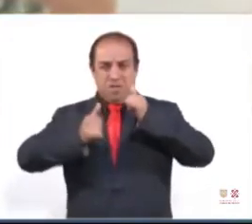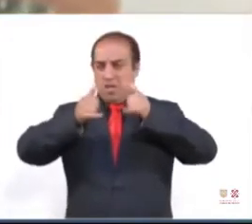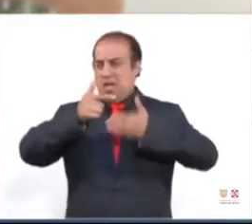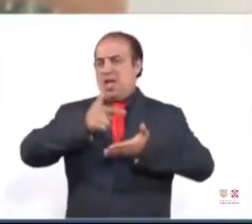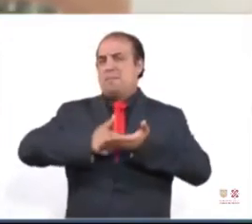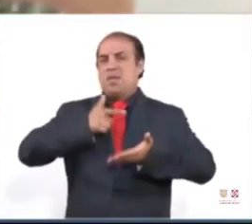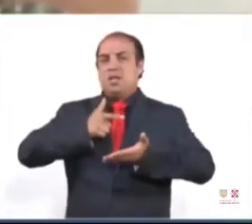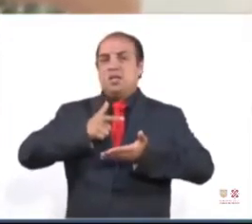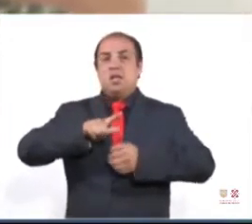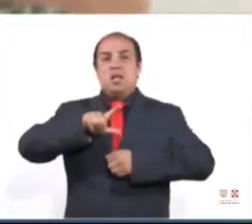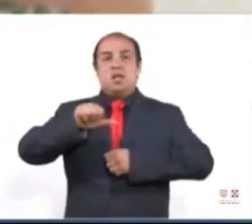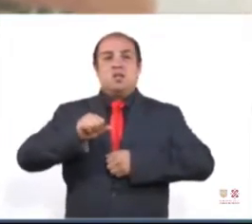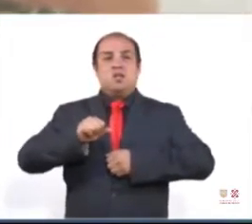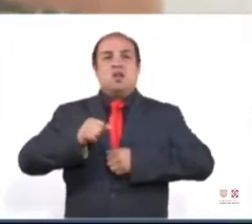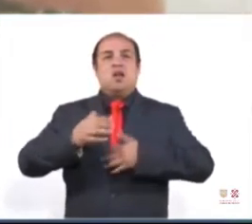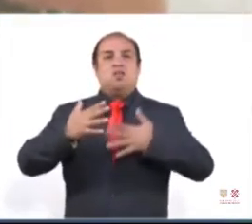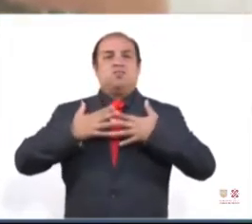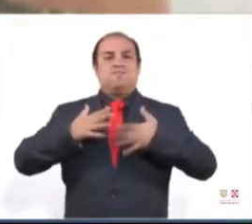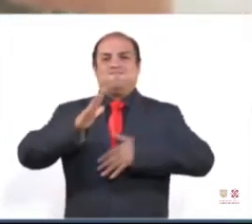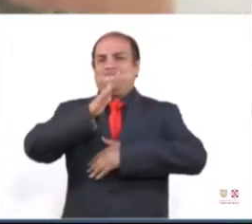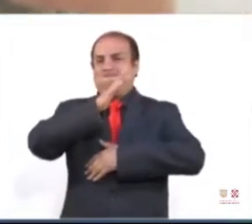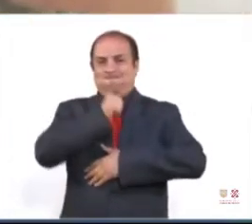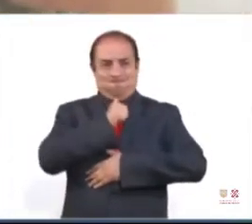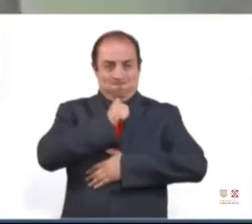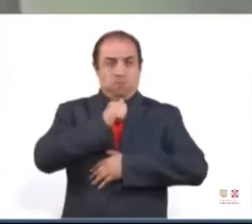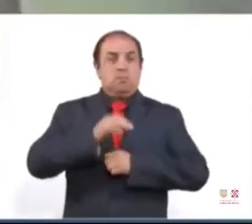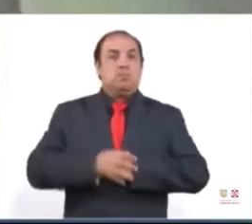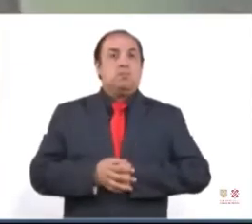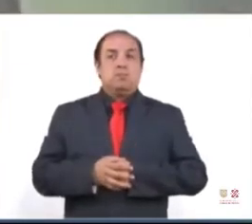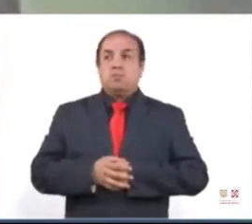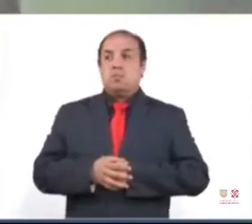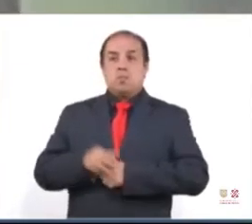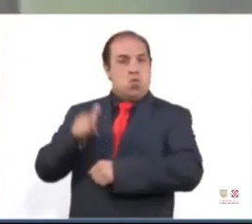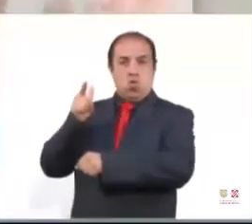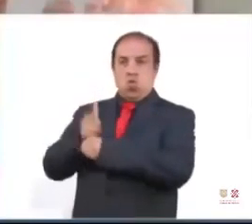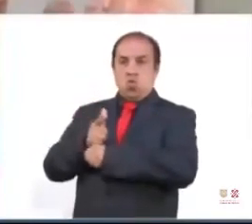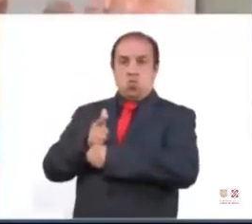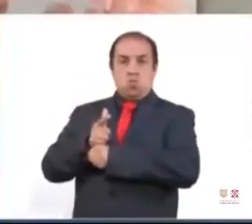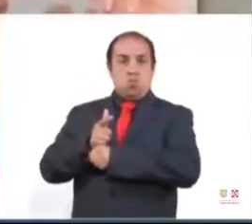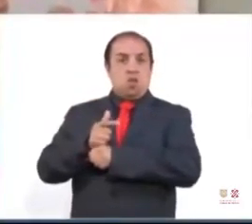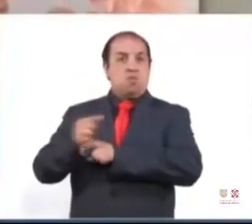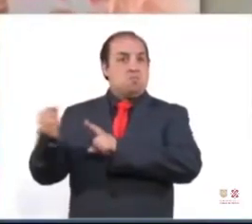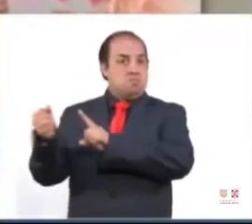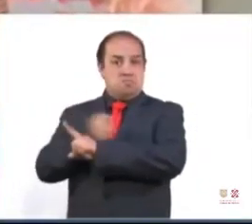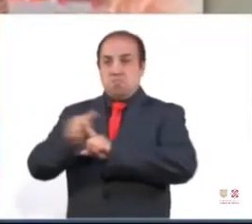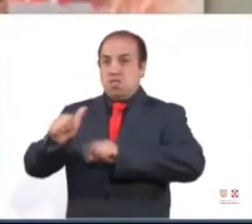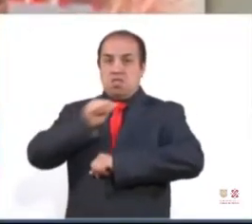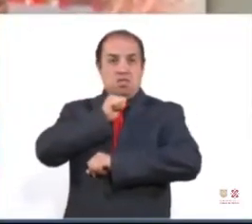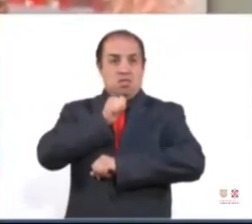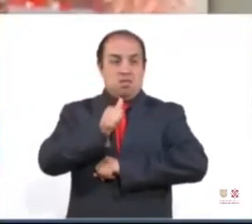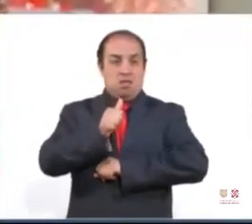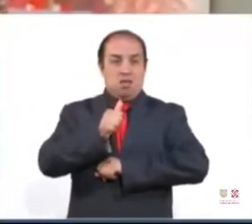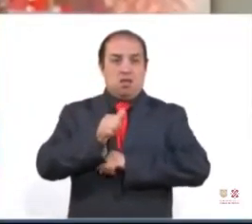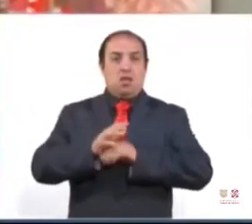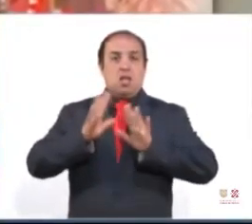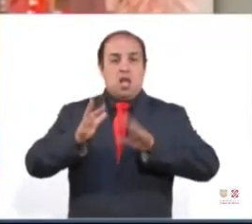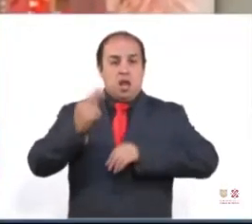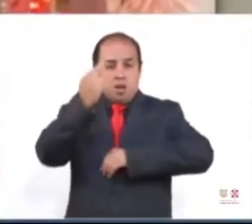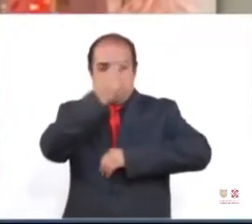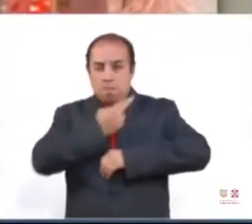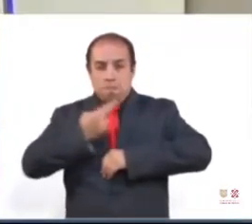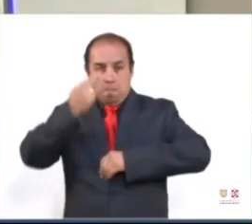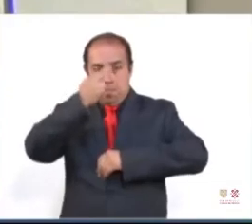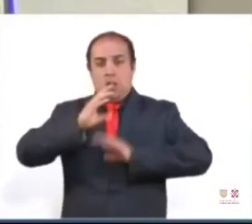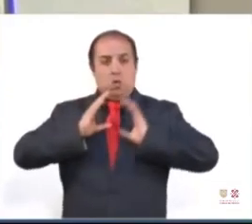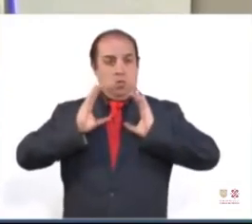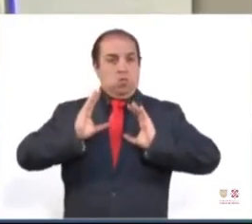consecuente broncoaspiración. No encontramos en ella huellas de violencia. Técnicamente, forensemente, hasta este